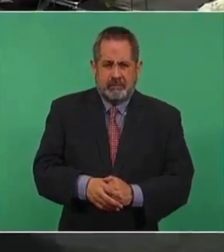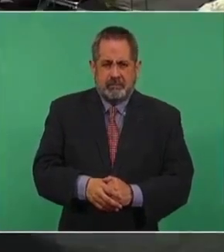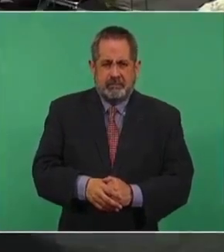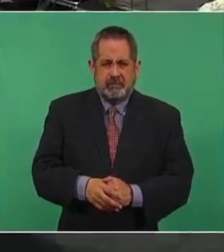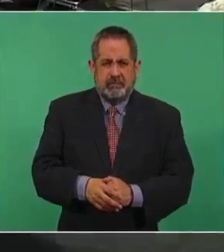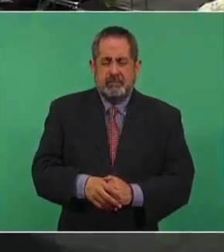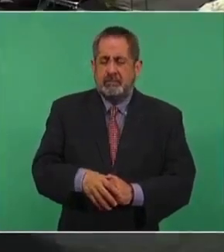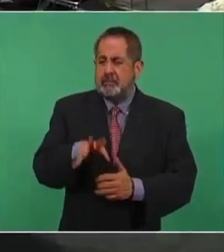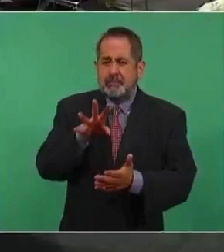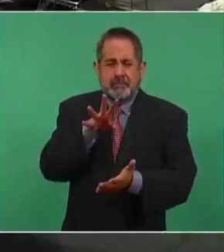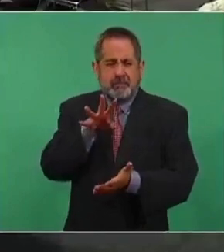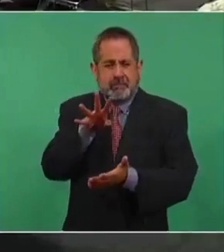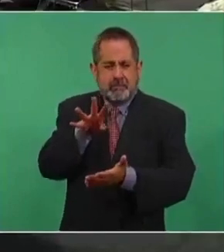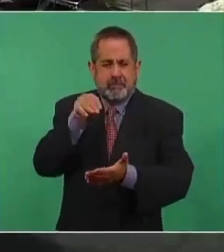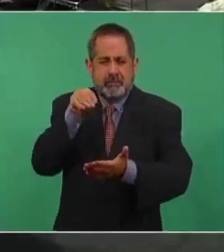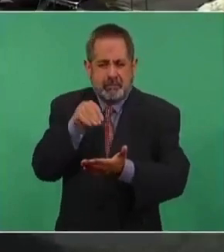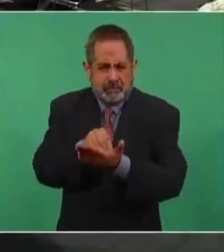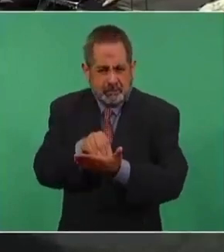19 mil.